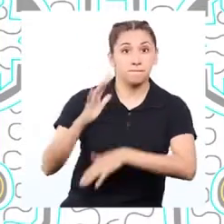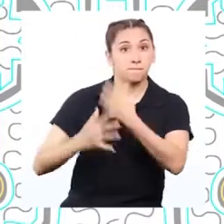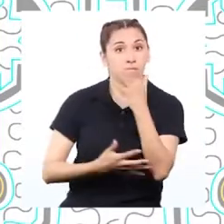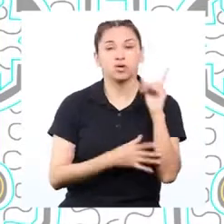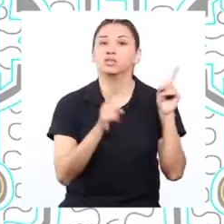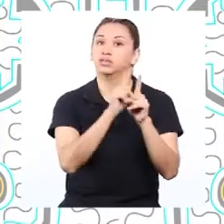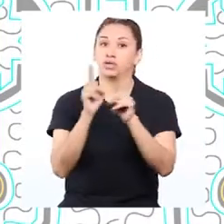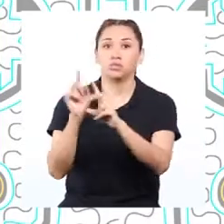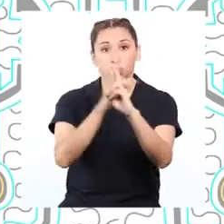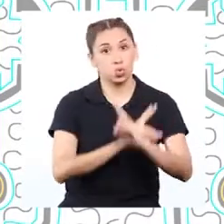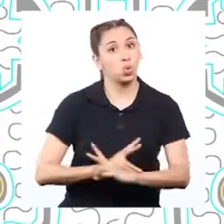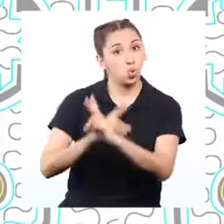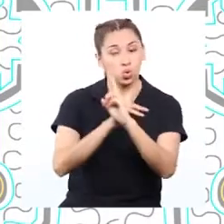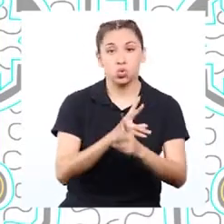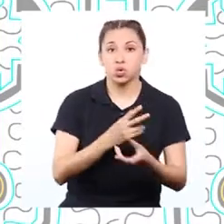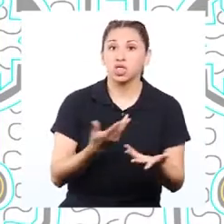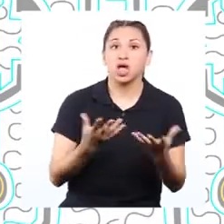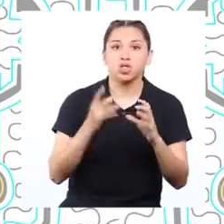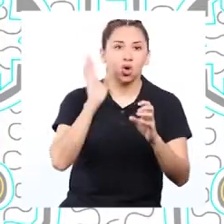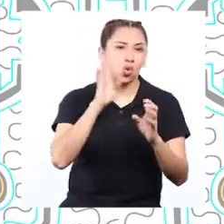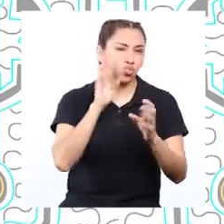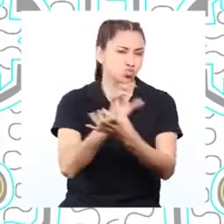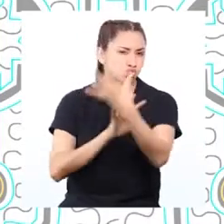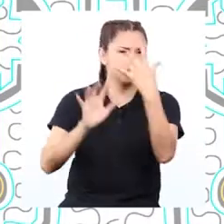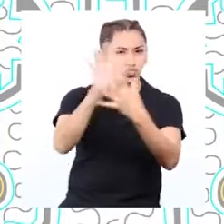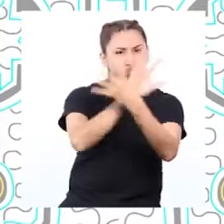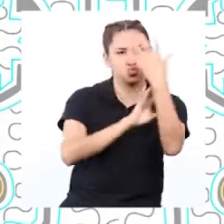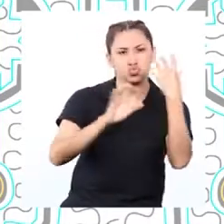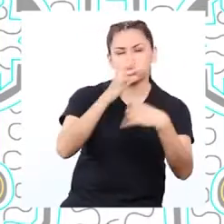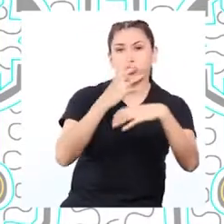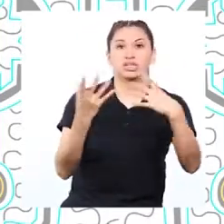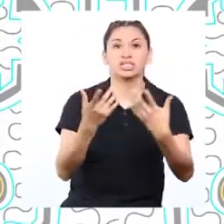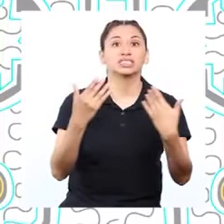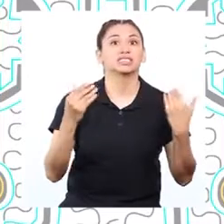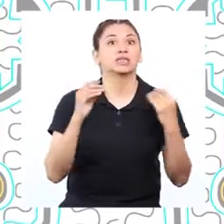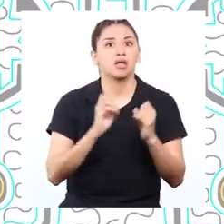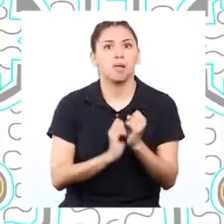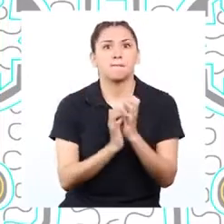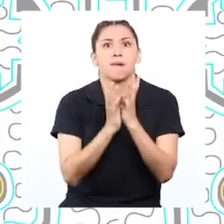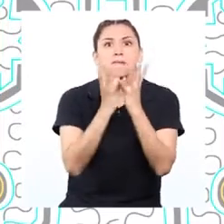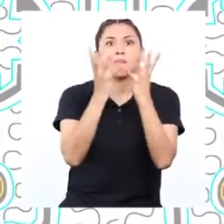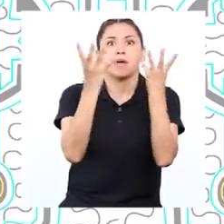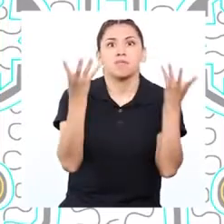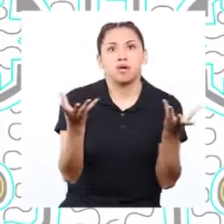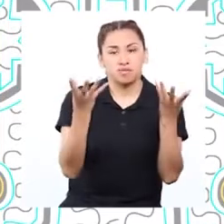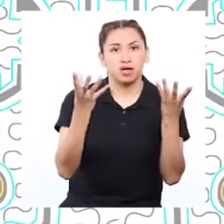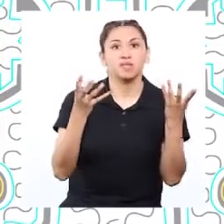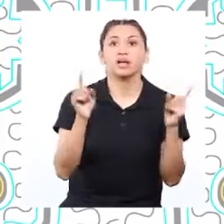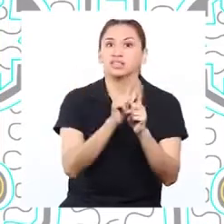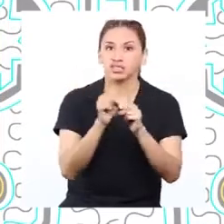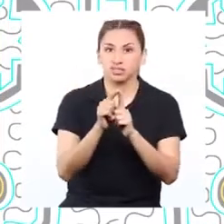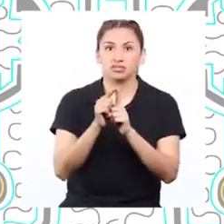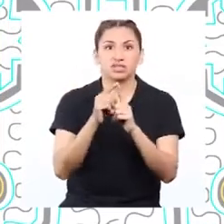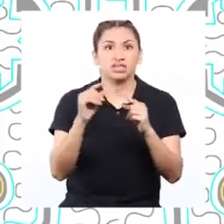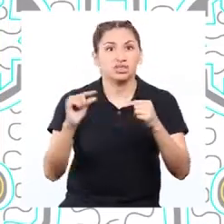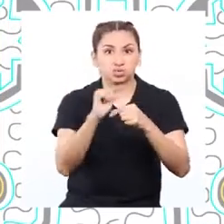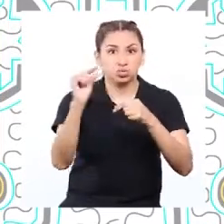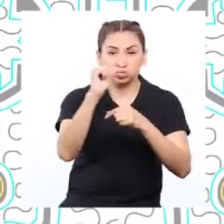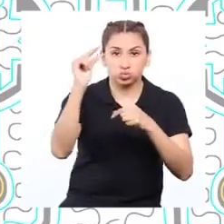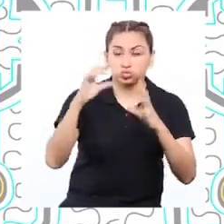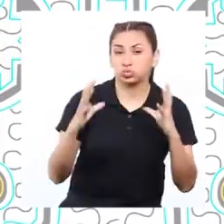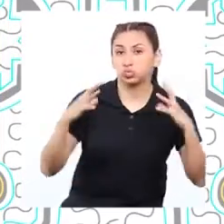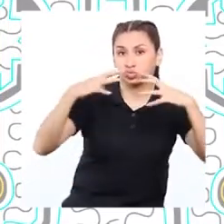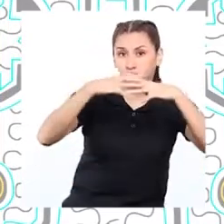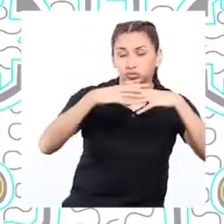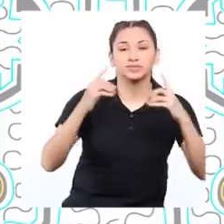cuidarnos para evitar la contaminación de la atmósfera, que altera el efecto invernadero. Hemos aprendido